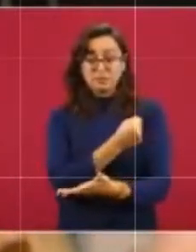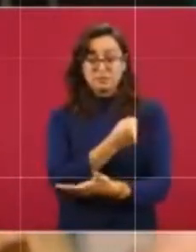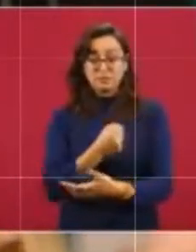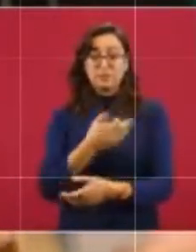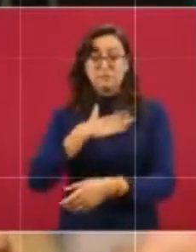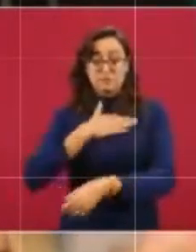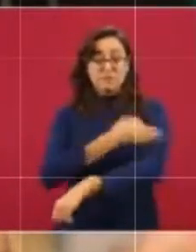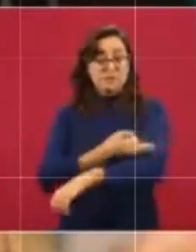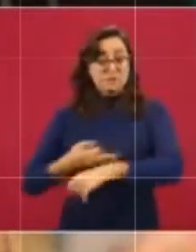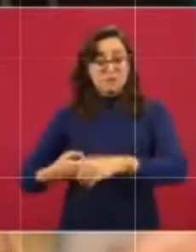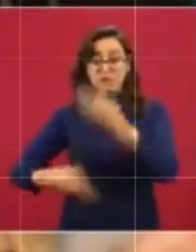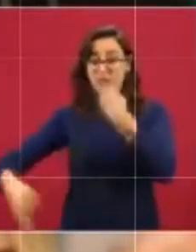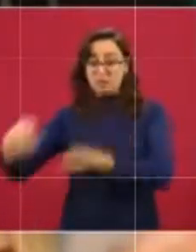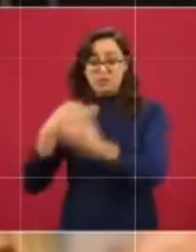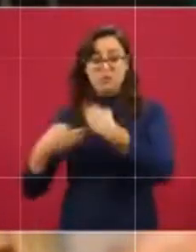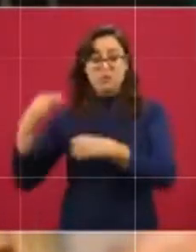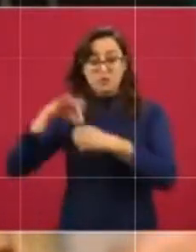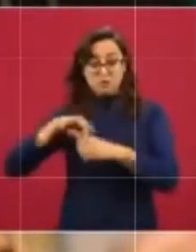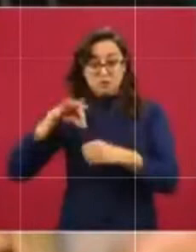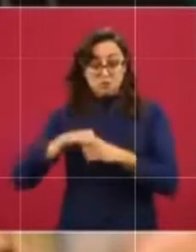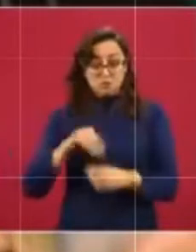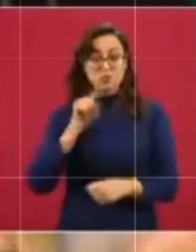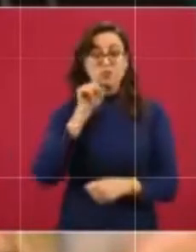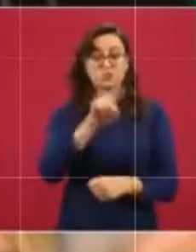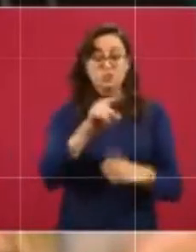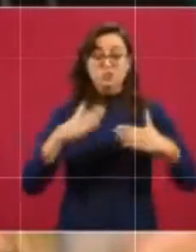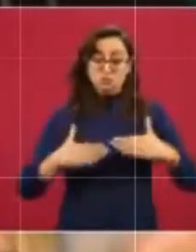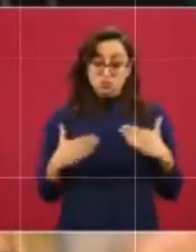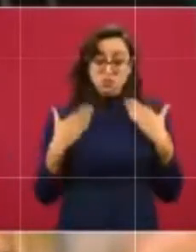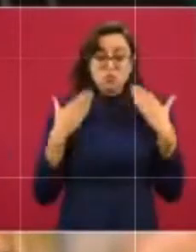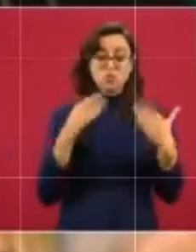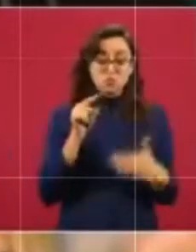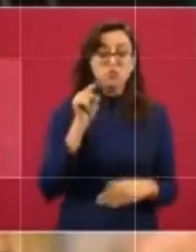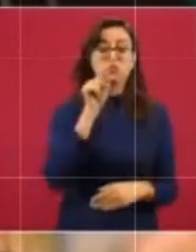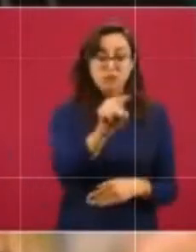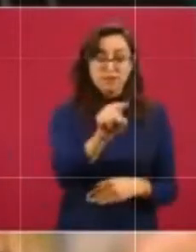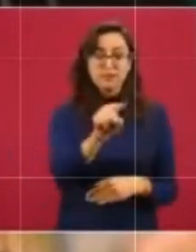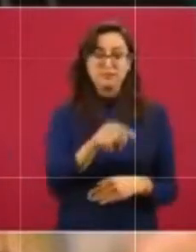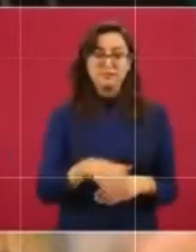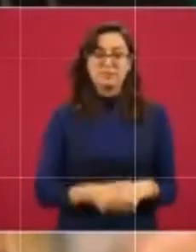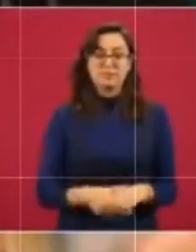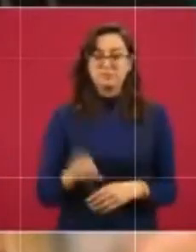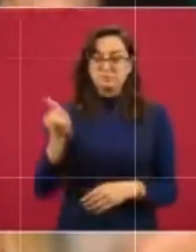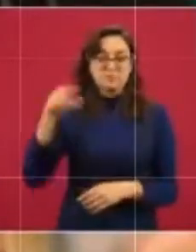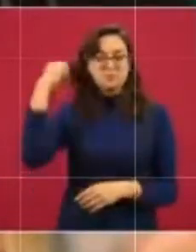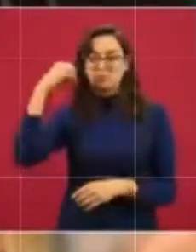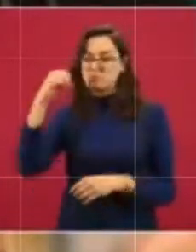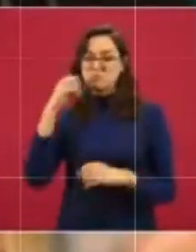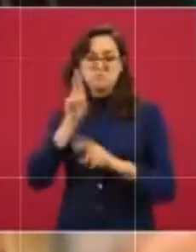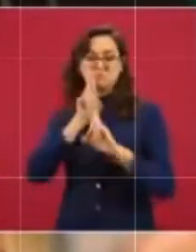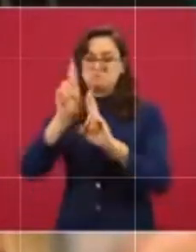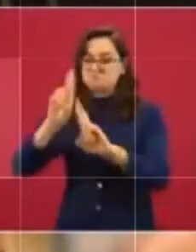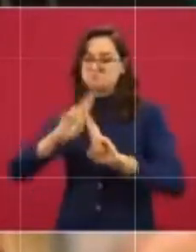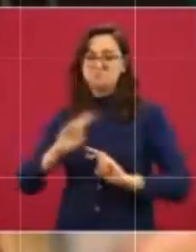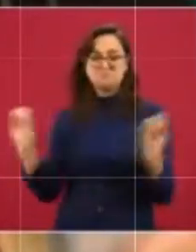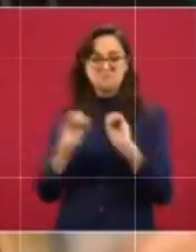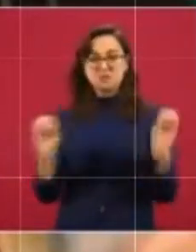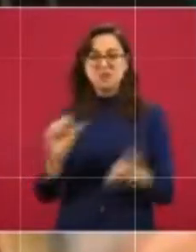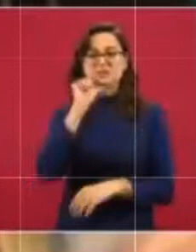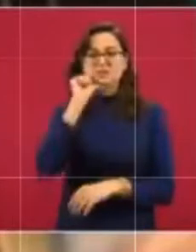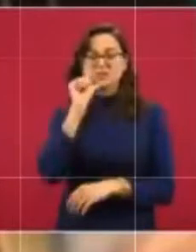votó por usted. Confiamos en usted. En Oaxaca no nos están respondiendo. Tengo seis,